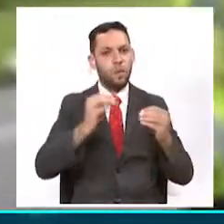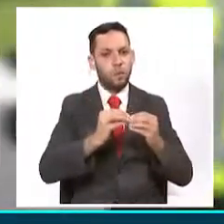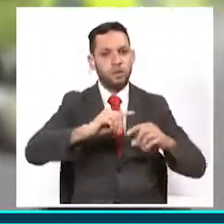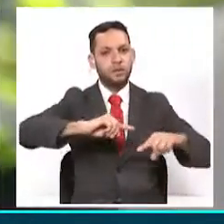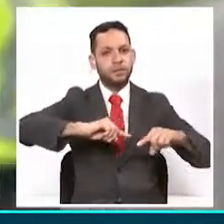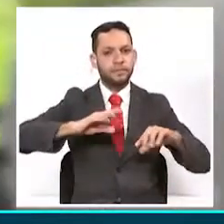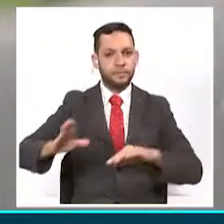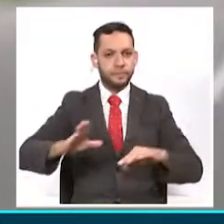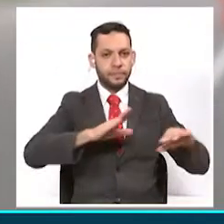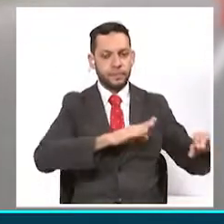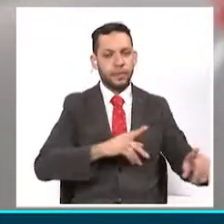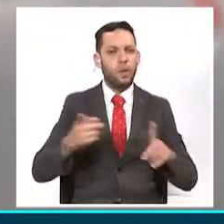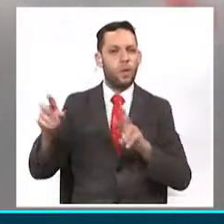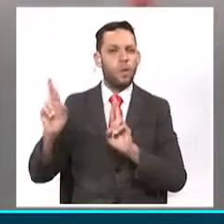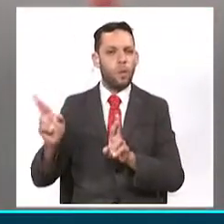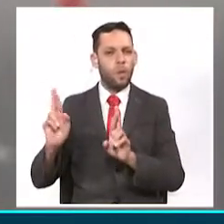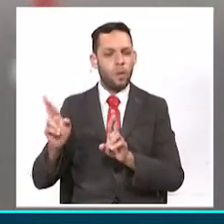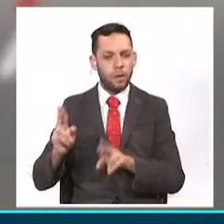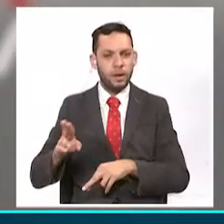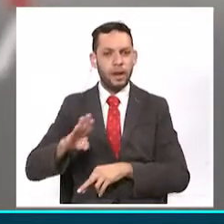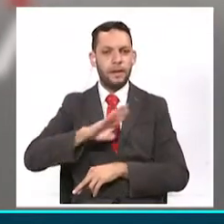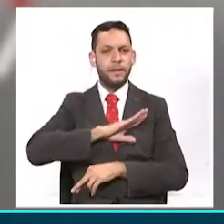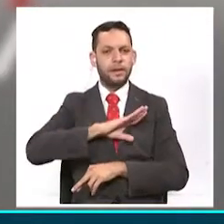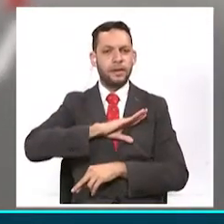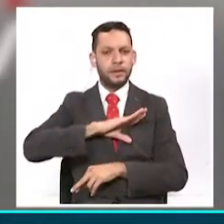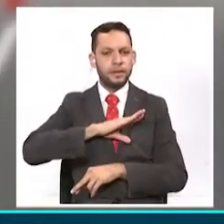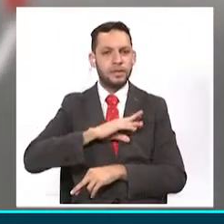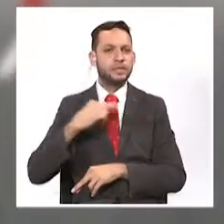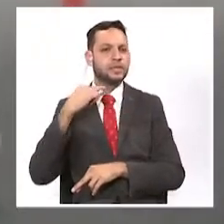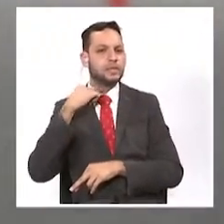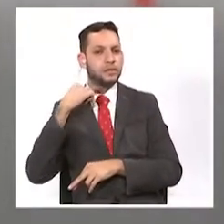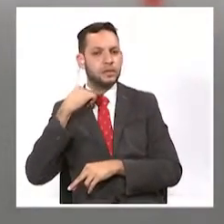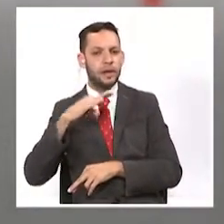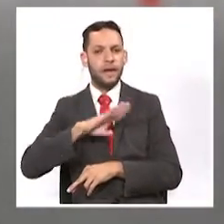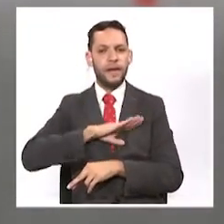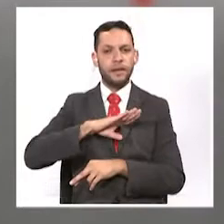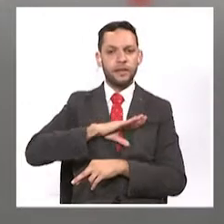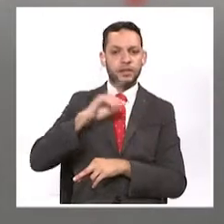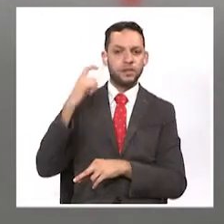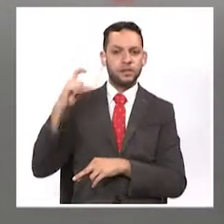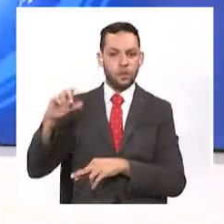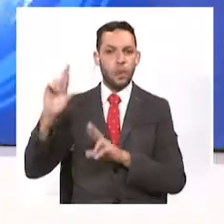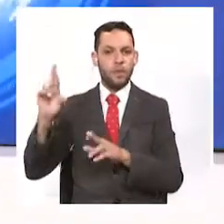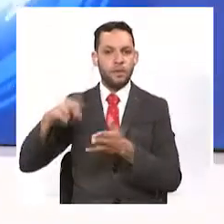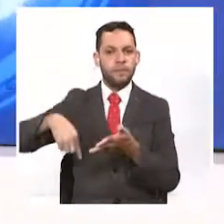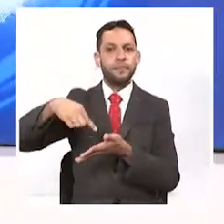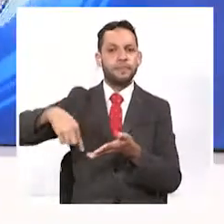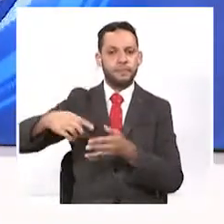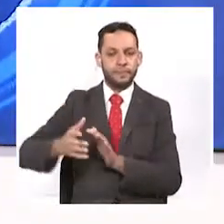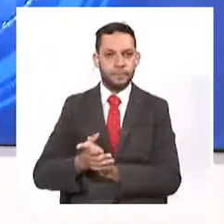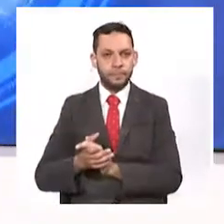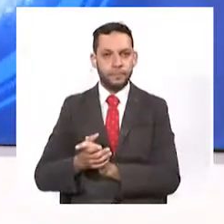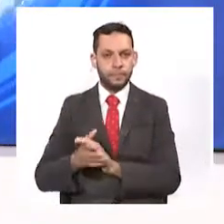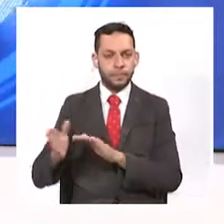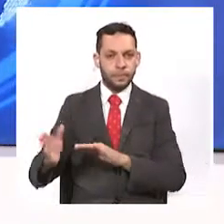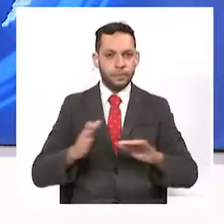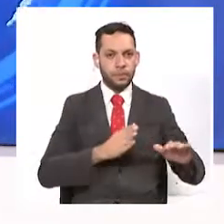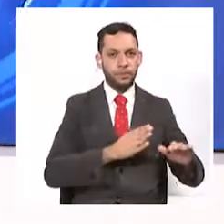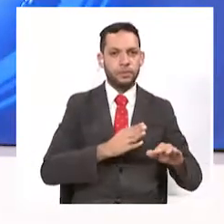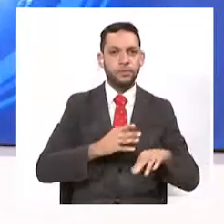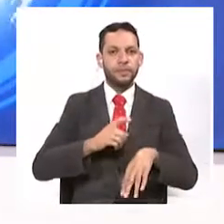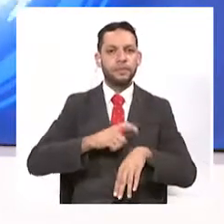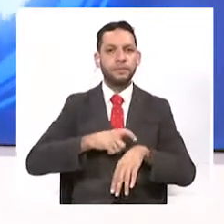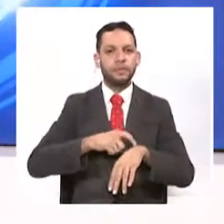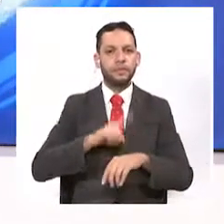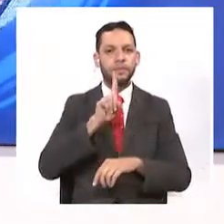alcaldes municipales de Chinchina y Neira renueven los convenios con la Policía en los próximos meses. Es la una de la tarde, 12